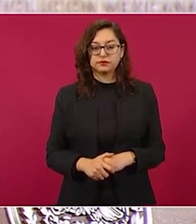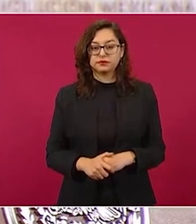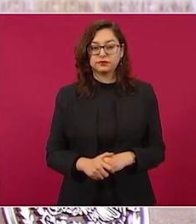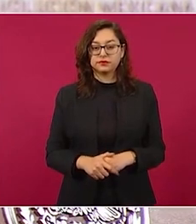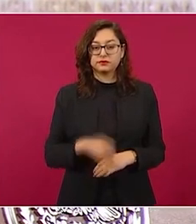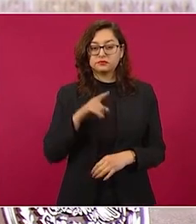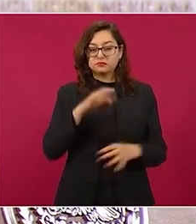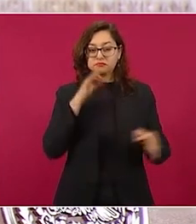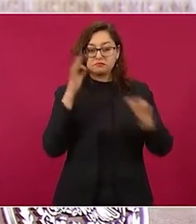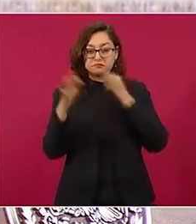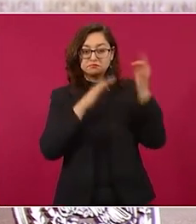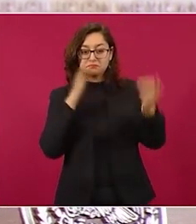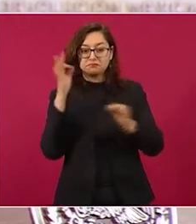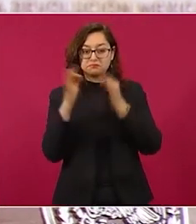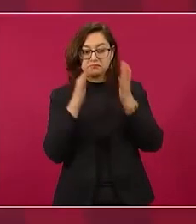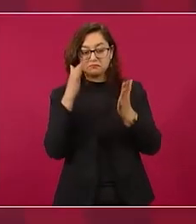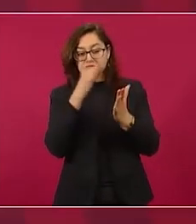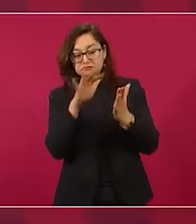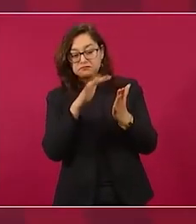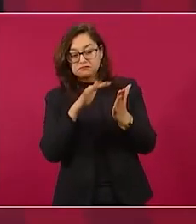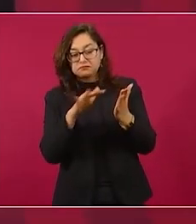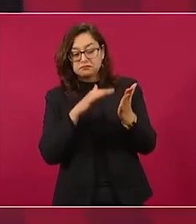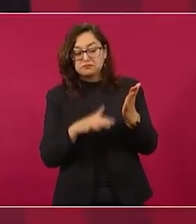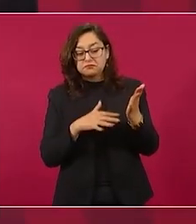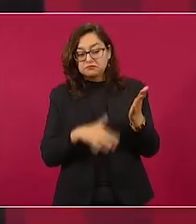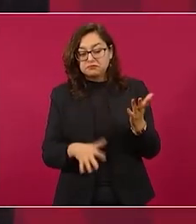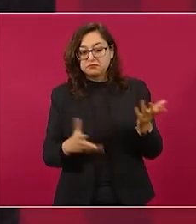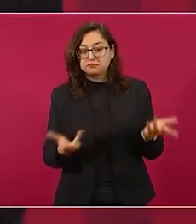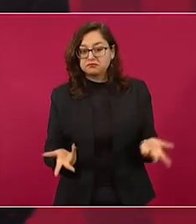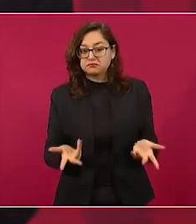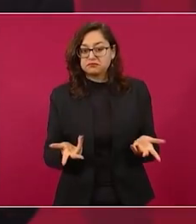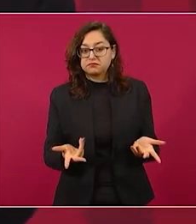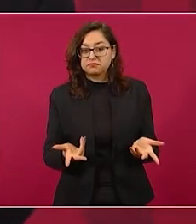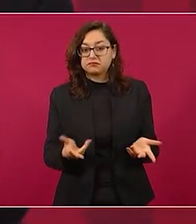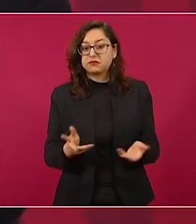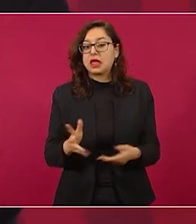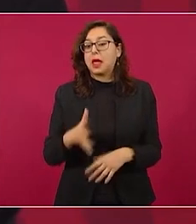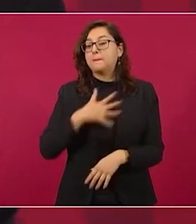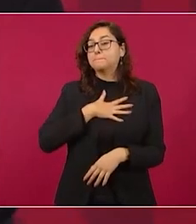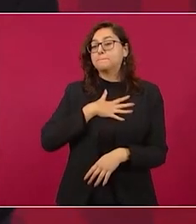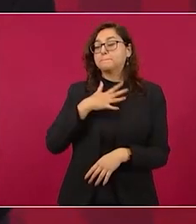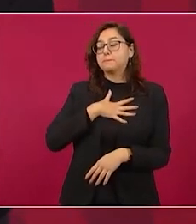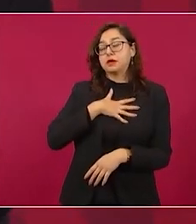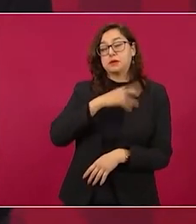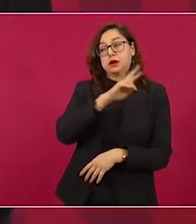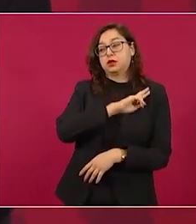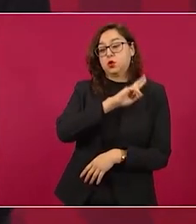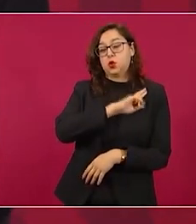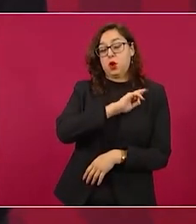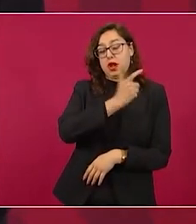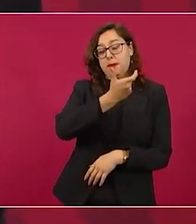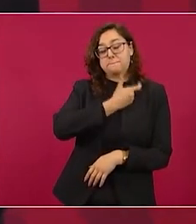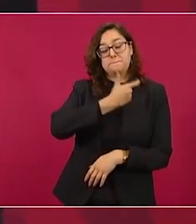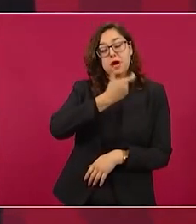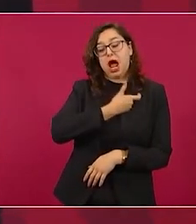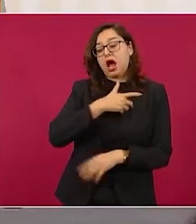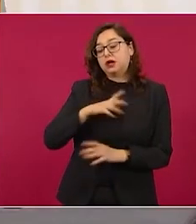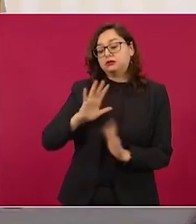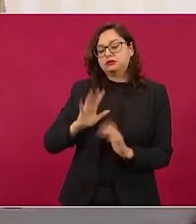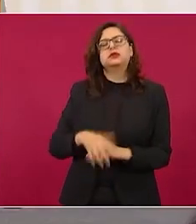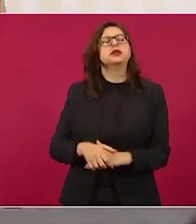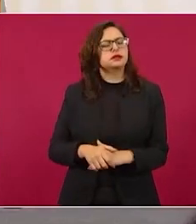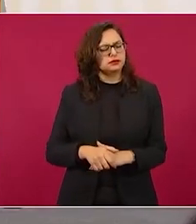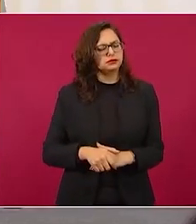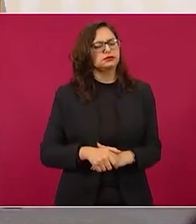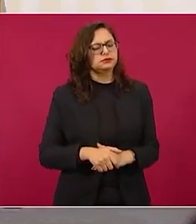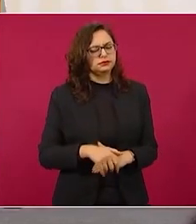Y dicen, ah, pero es que a mí me pagan del sector privado. Sí,